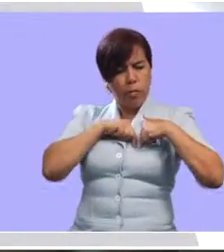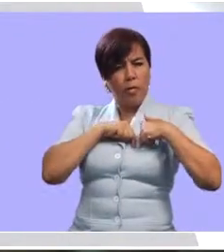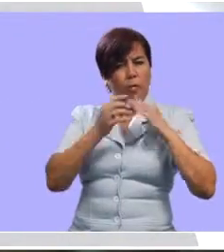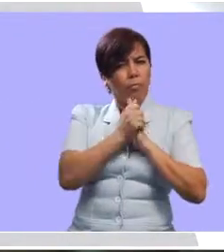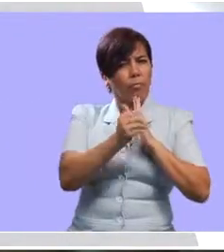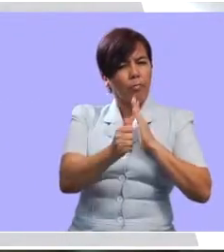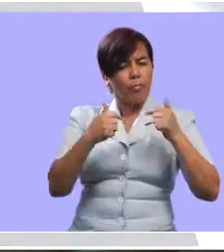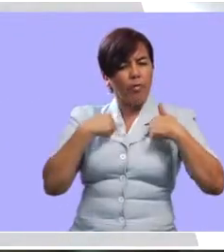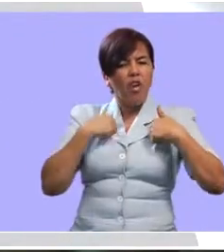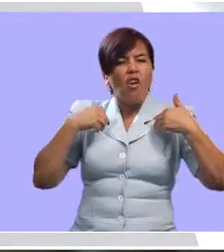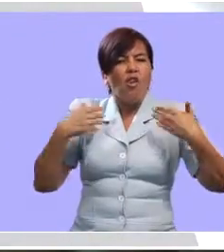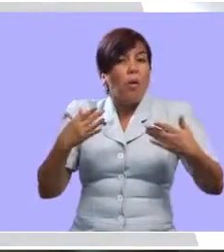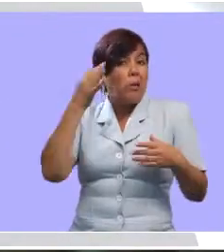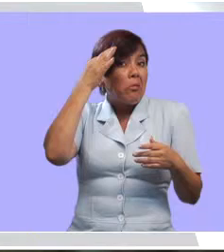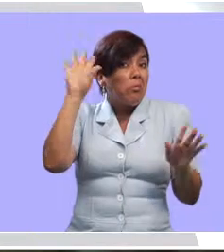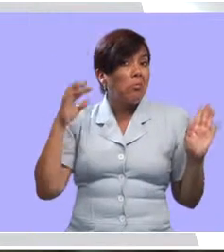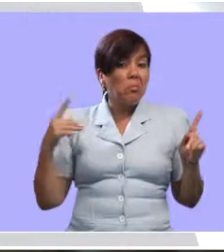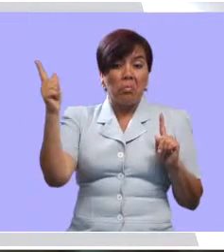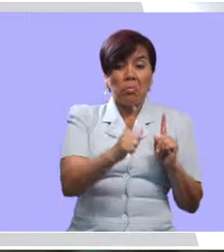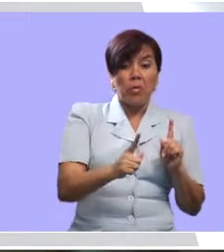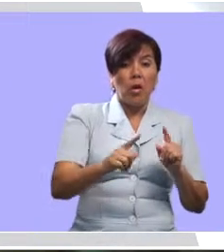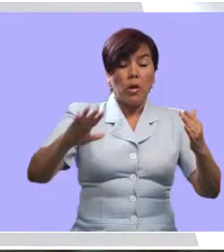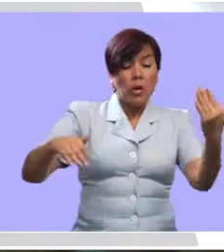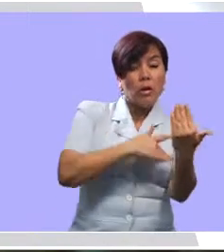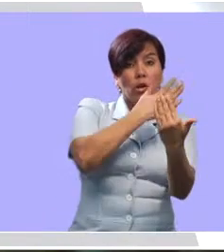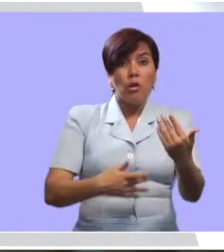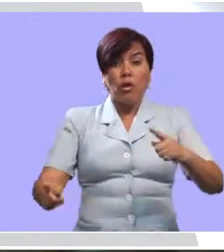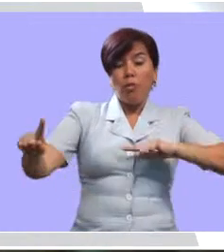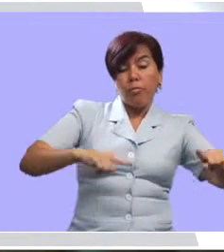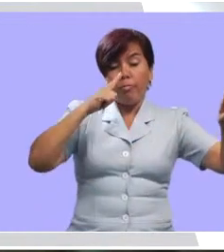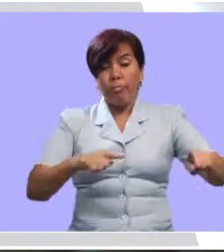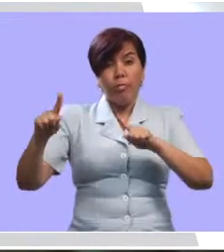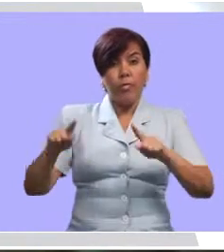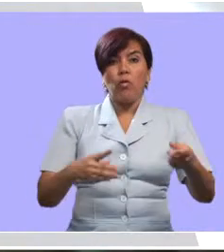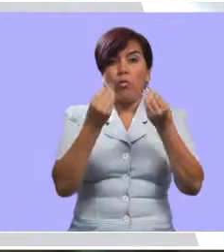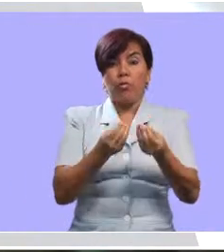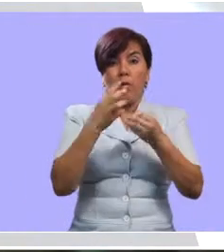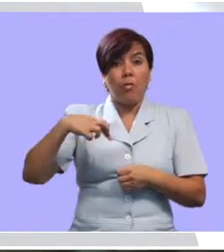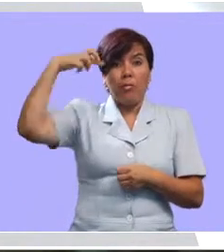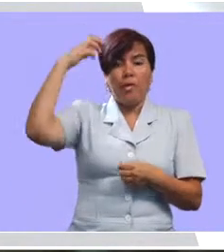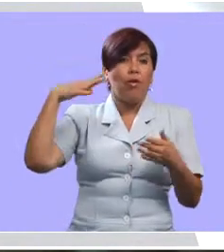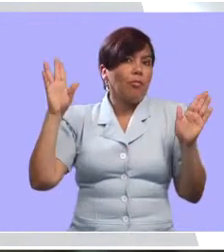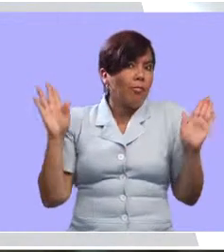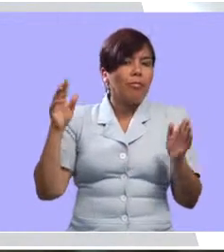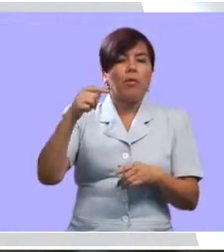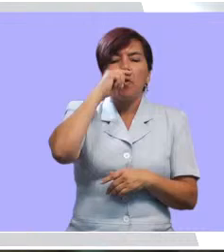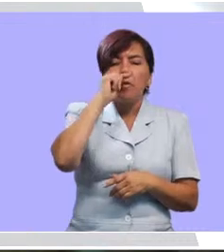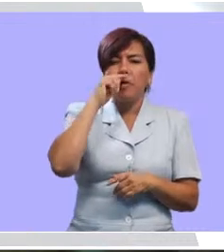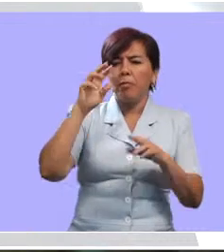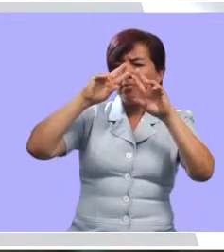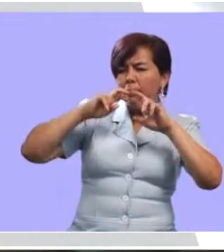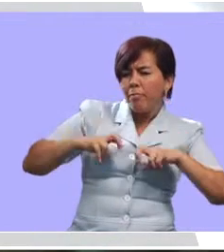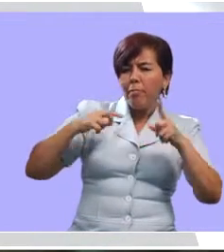de sí cada uno de sus potencialidades y quien quita que aquí tengamos un gran músico. Así que invitamos a todos los papás a que permitan que sus hijos